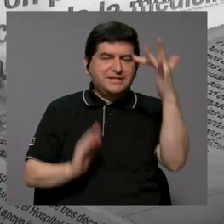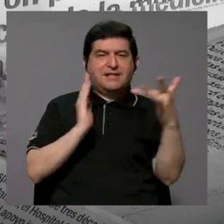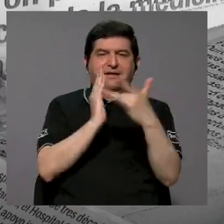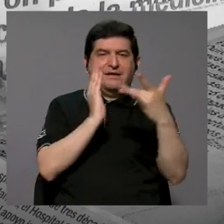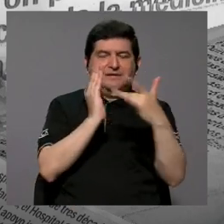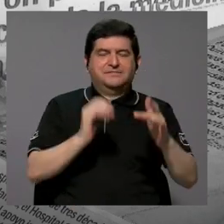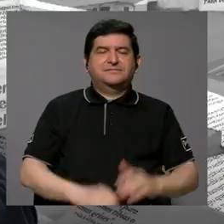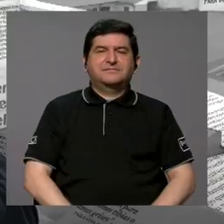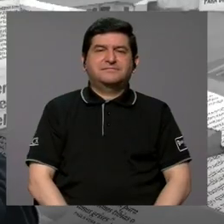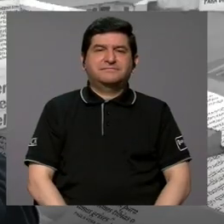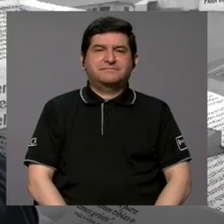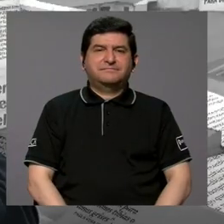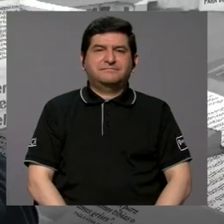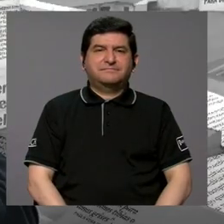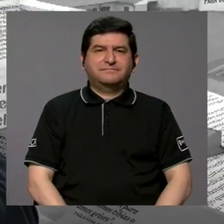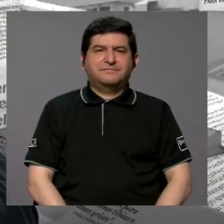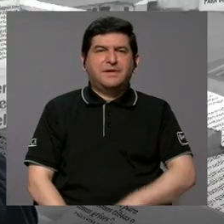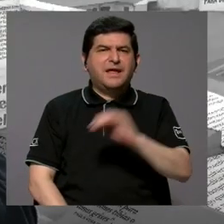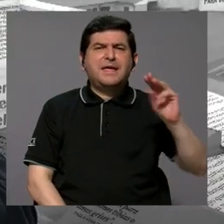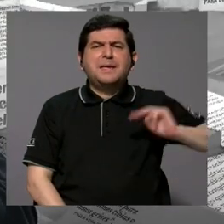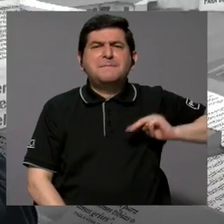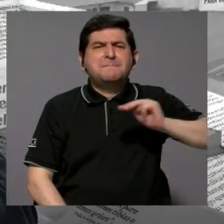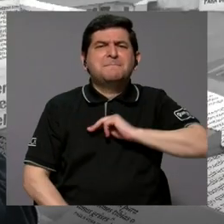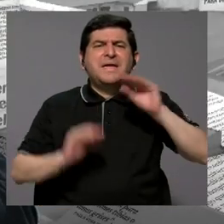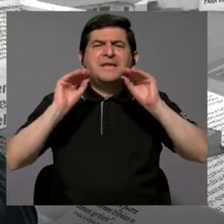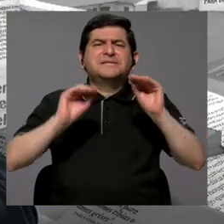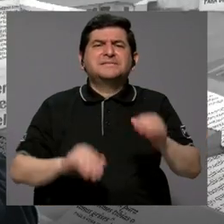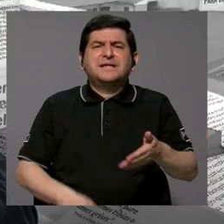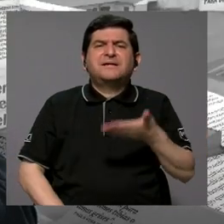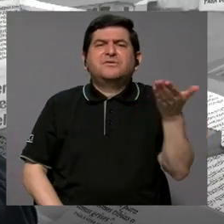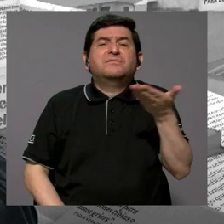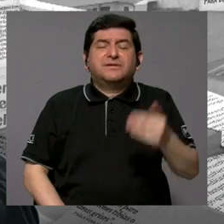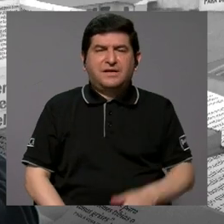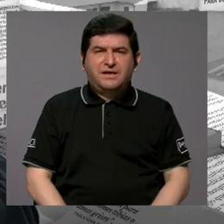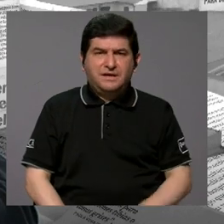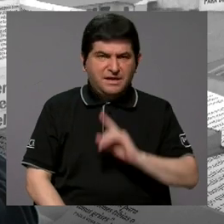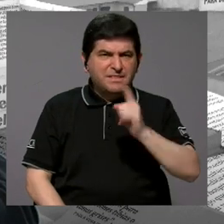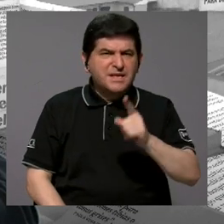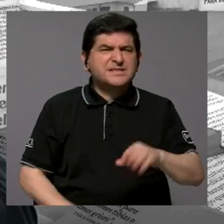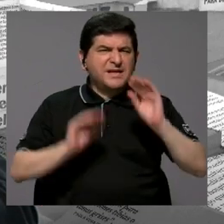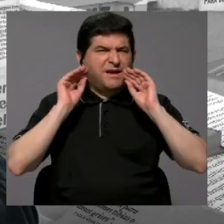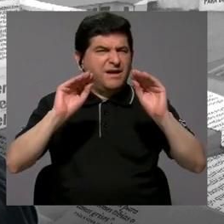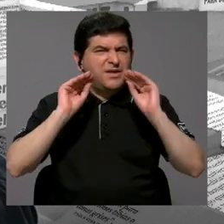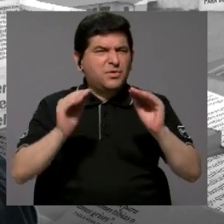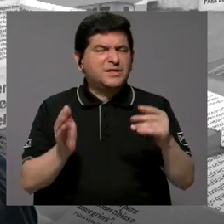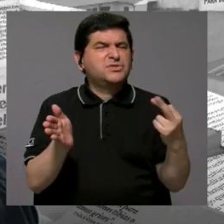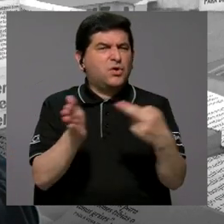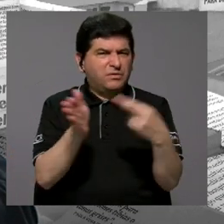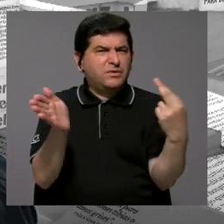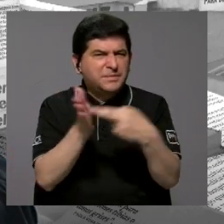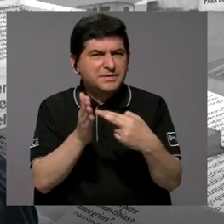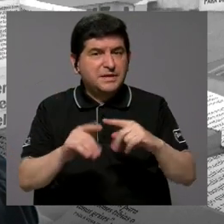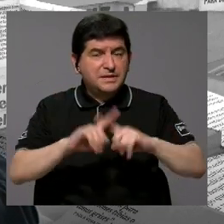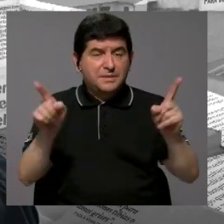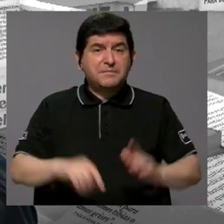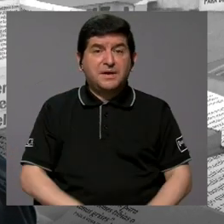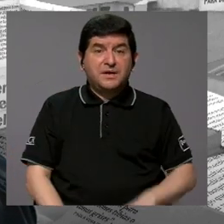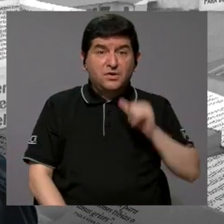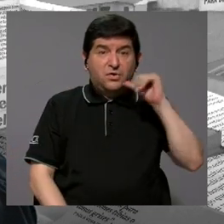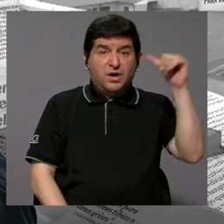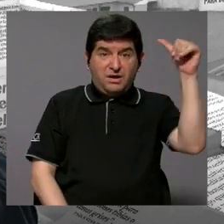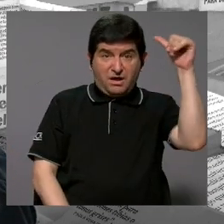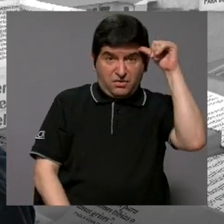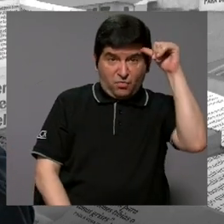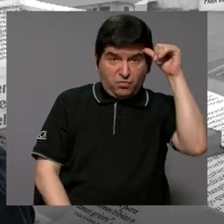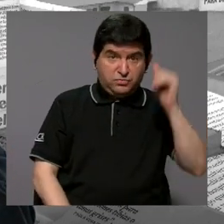inteligencia artificial. ¿Y qué pasa con el Ministerio de Educación? Porque usted habla de educación, de educación. Bueno, los grandes vamos a tener